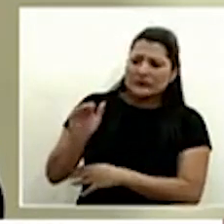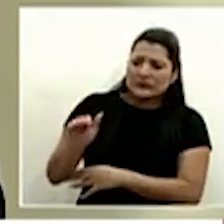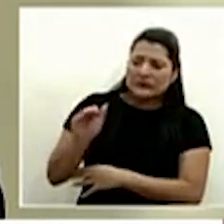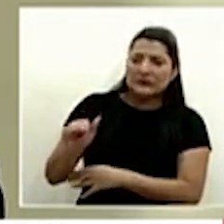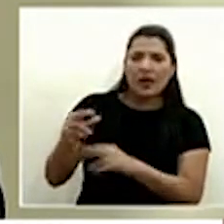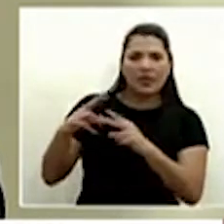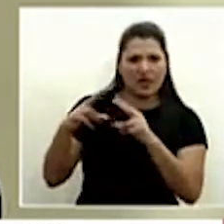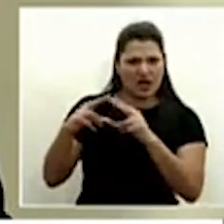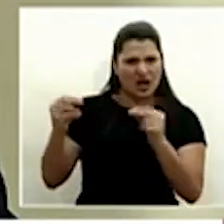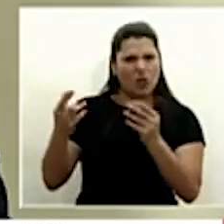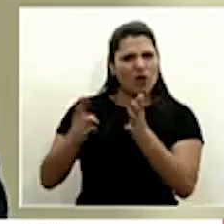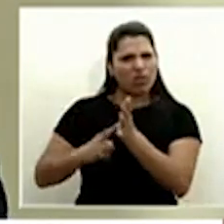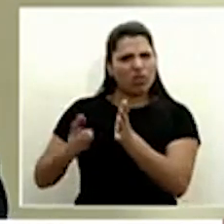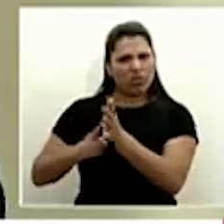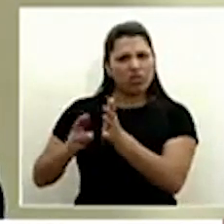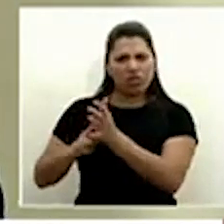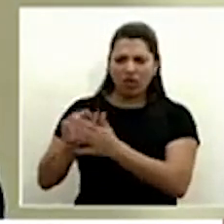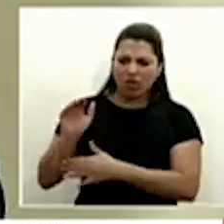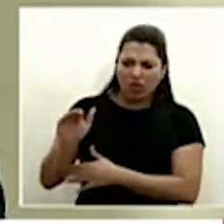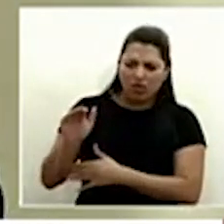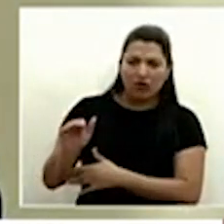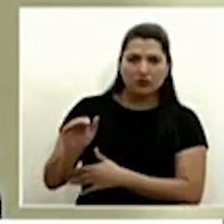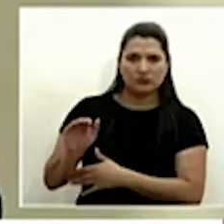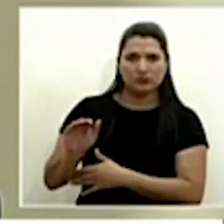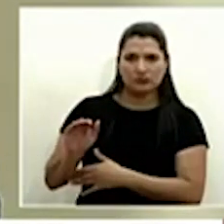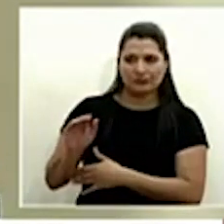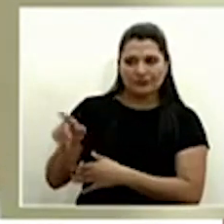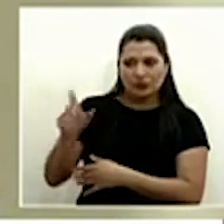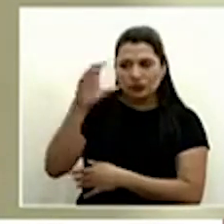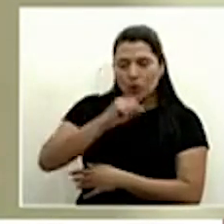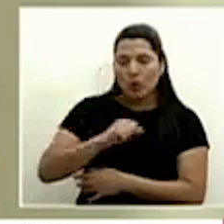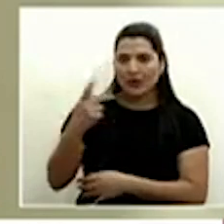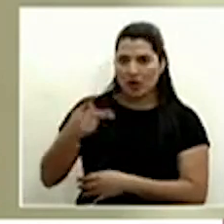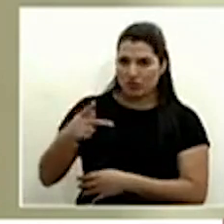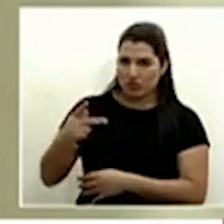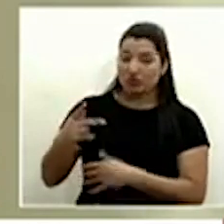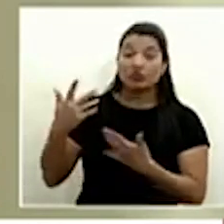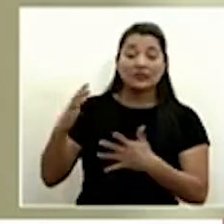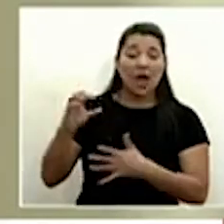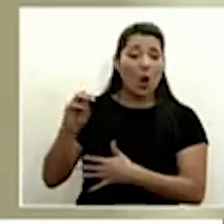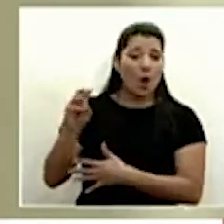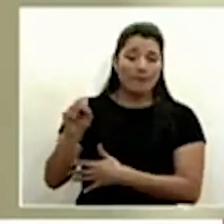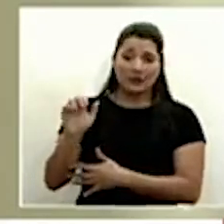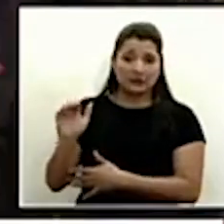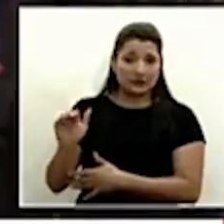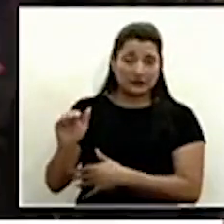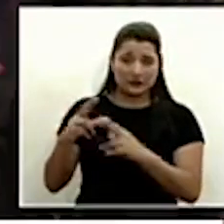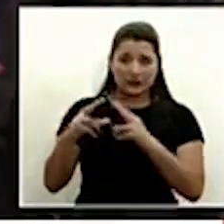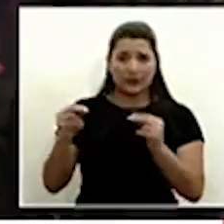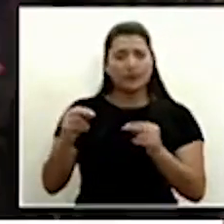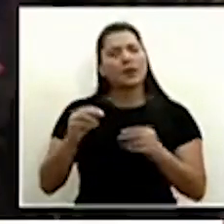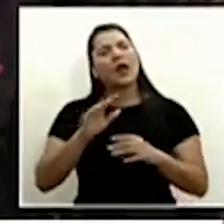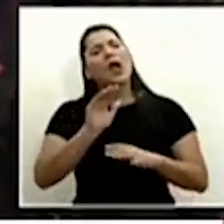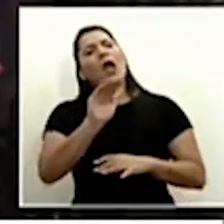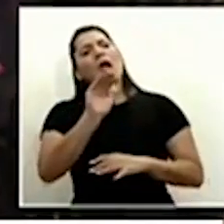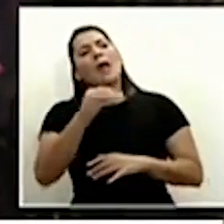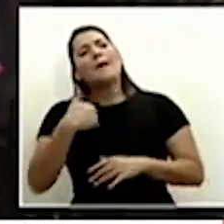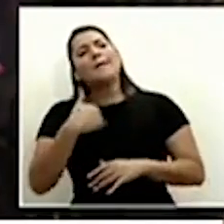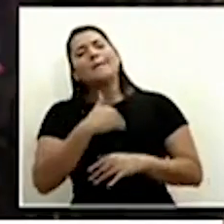riesgo que se ha incurrido y pues ellos ya han hecho su llamado también por su parte. Ministro, una consulta adicional.